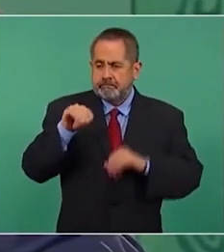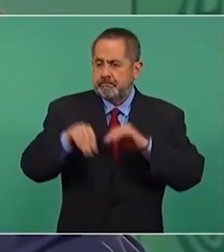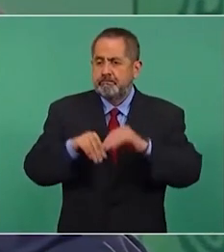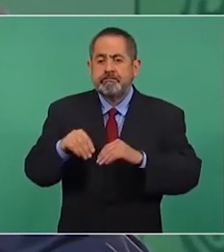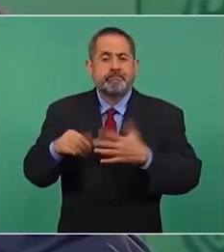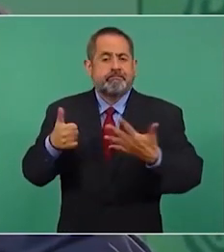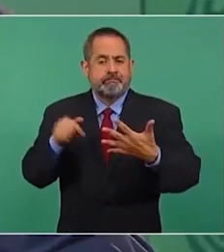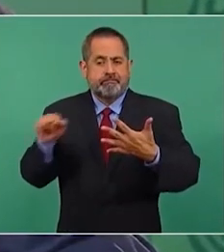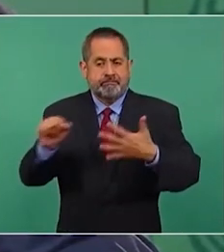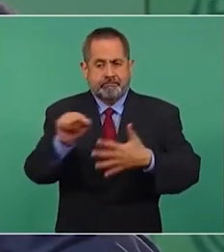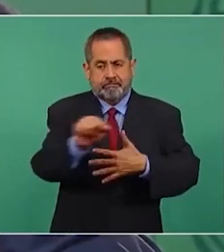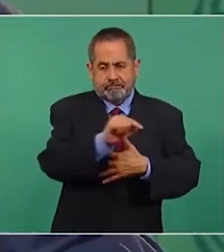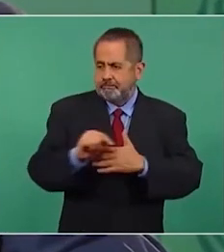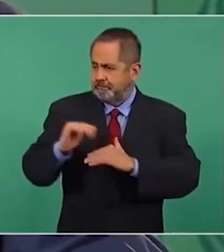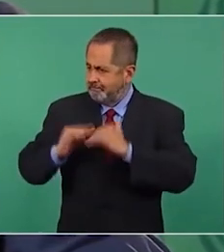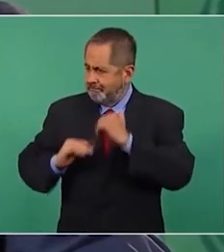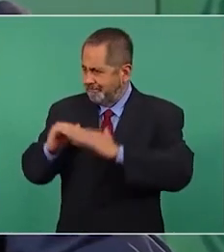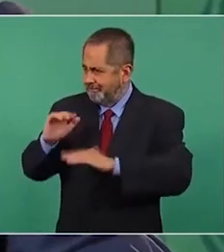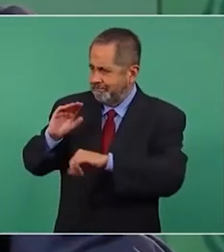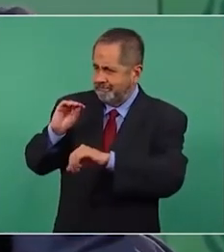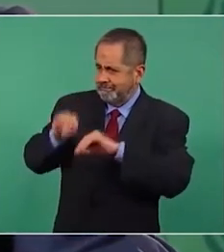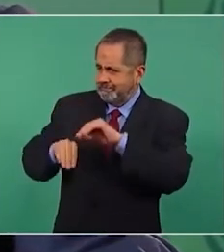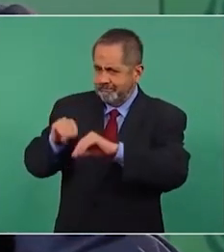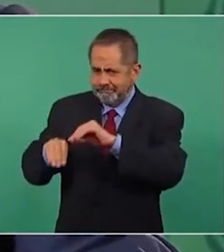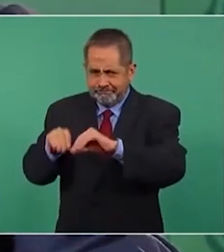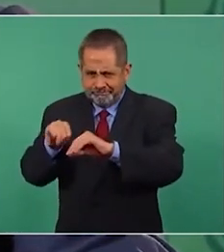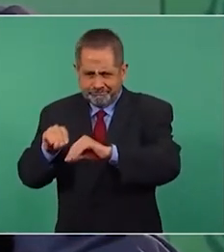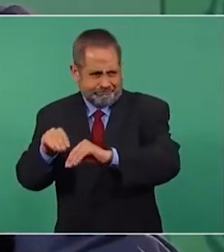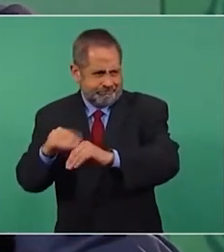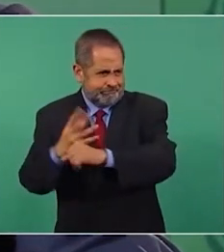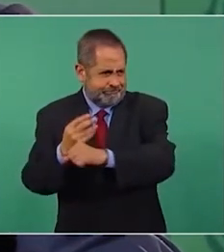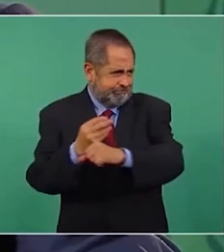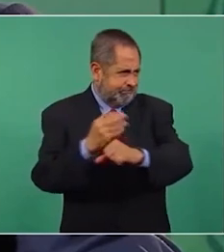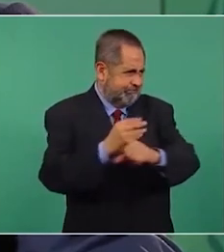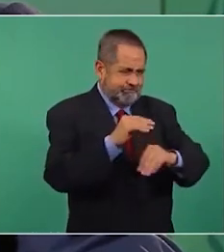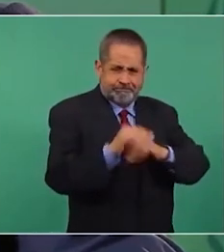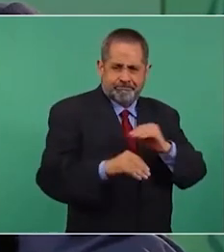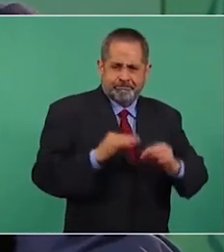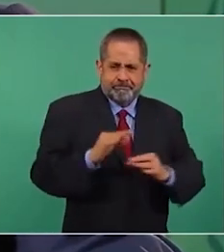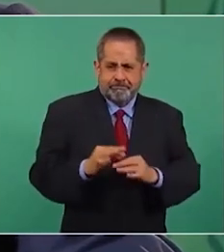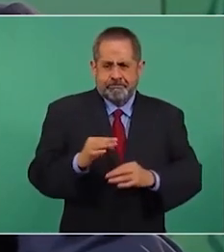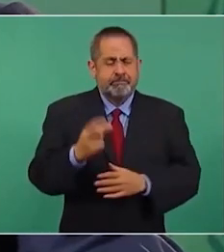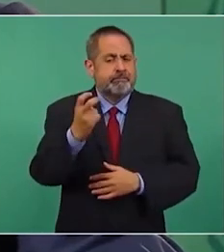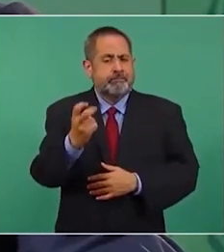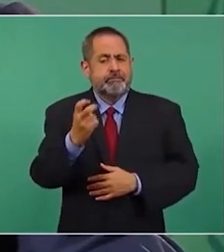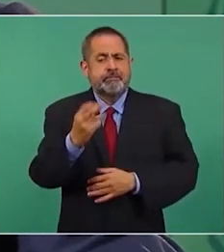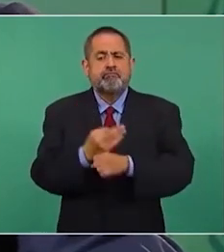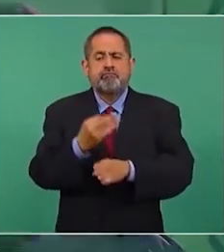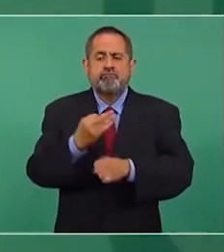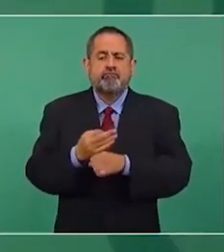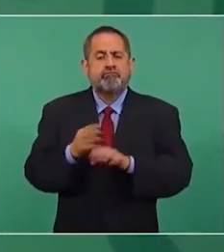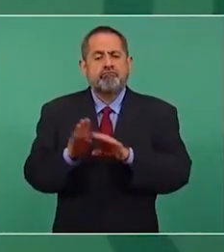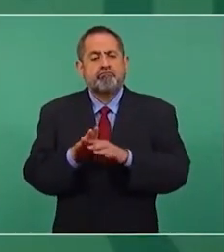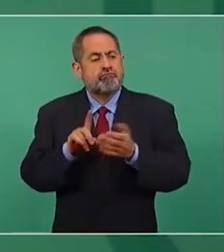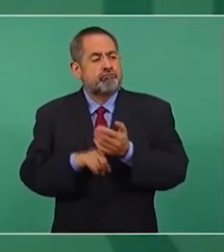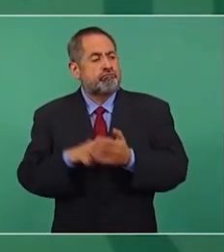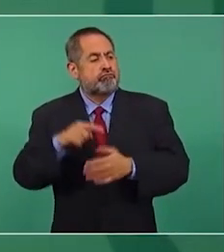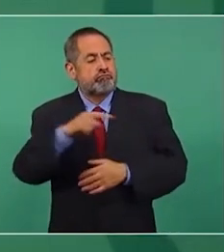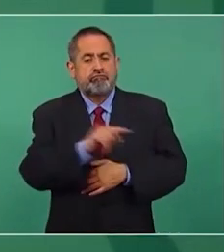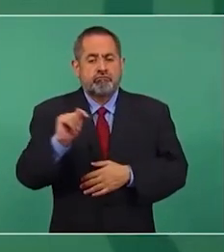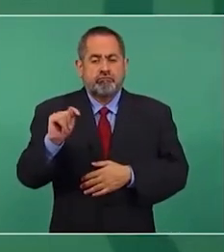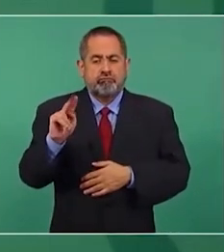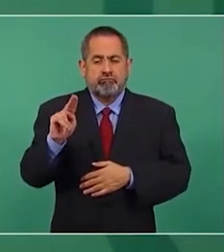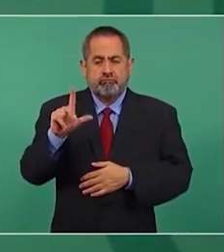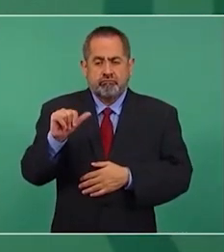refinerías que se tienen por eso estamos construyendo una coquizadora en Tula